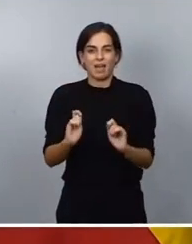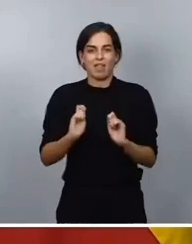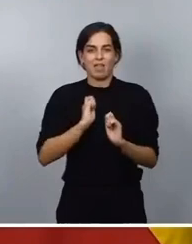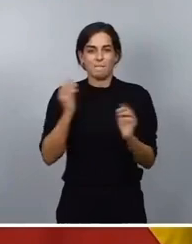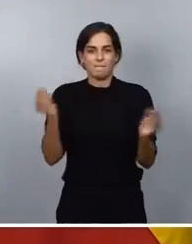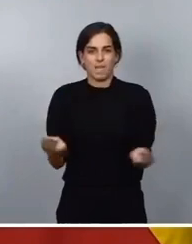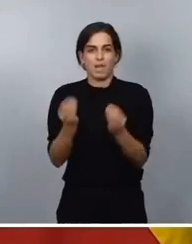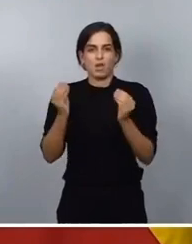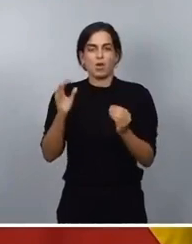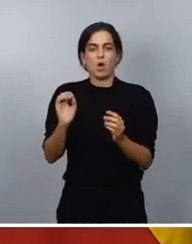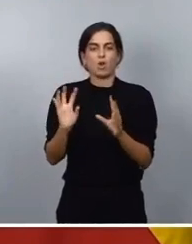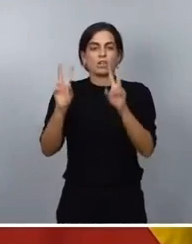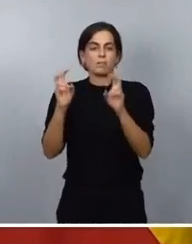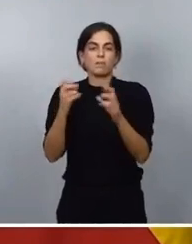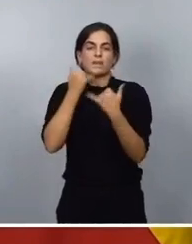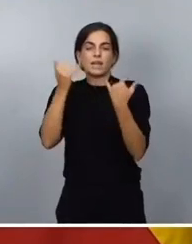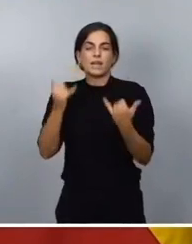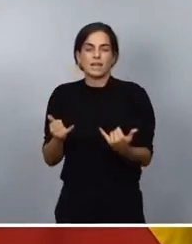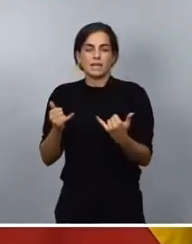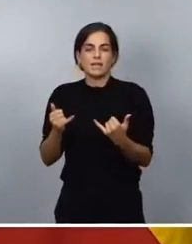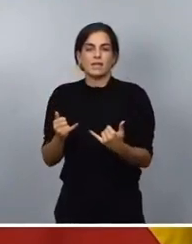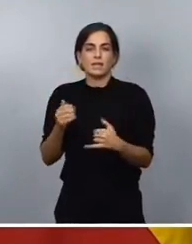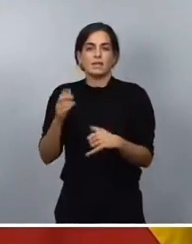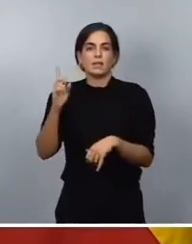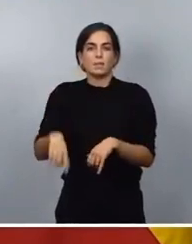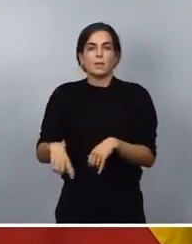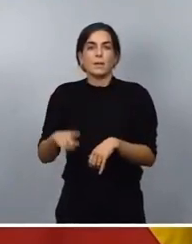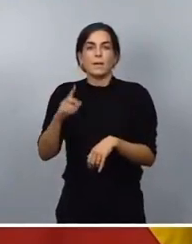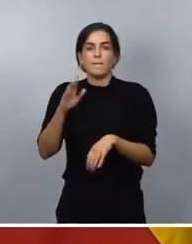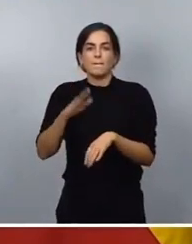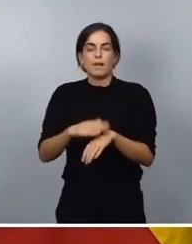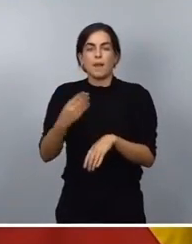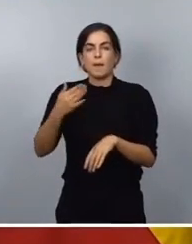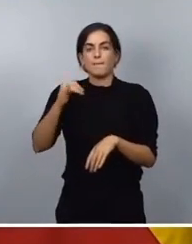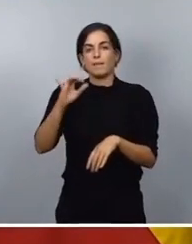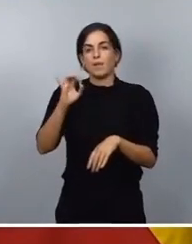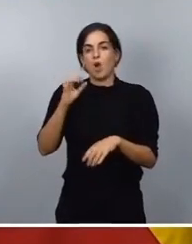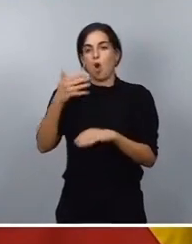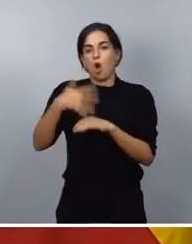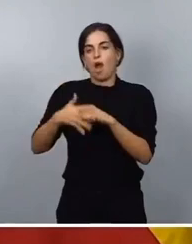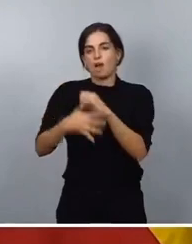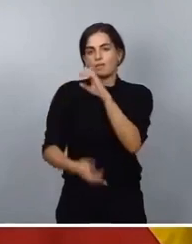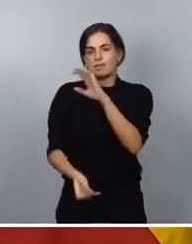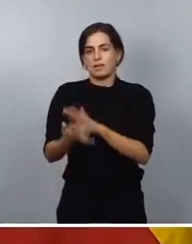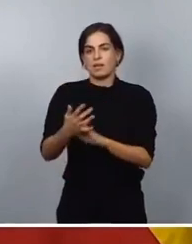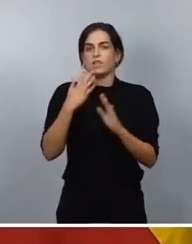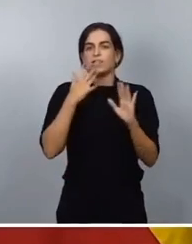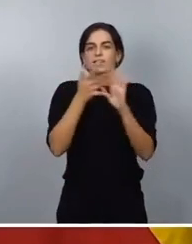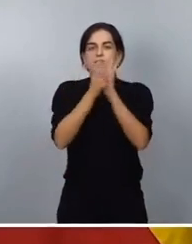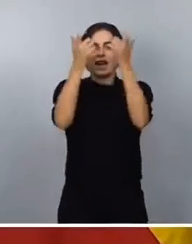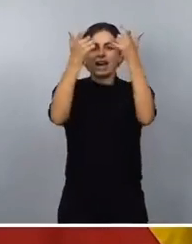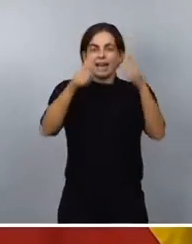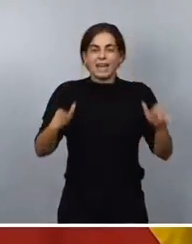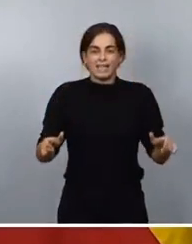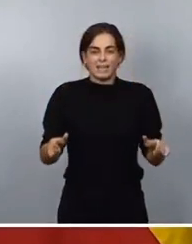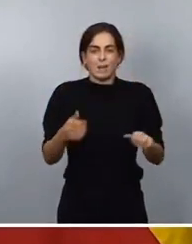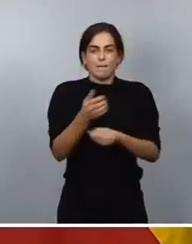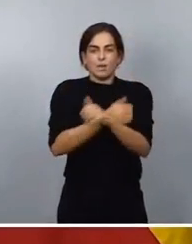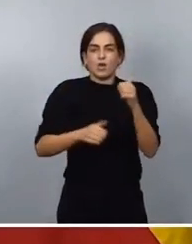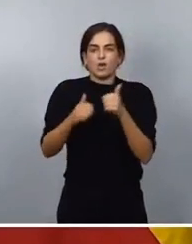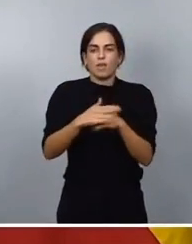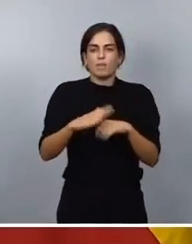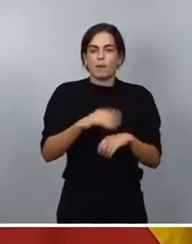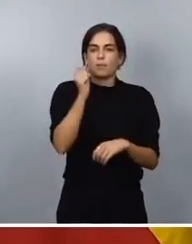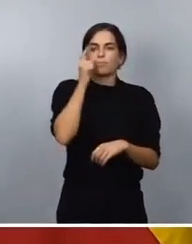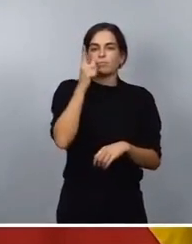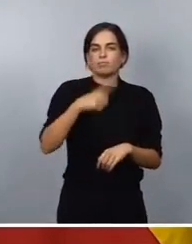para la producción de biogás. Por tanto, estos son la jerarquía de las prioridades a identificar, que es el instrumento